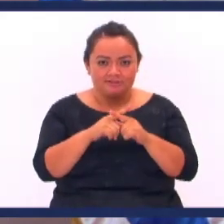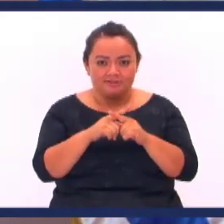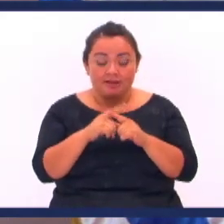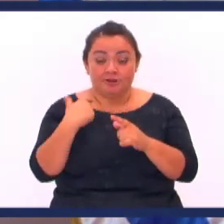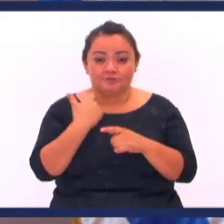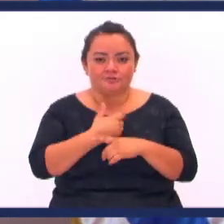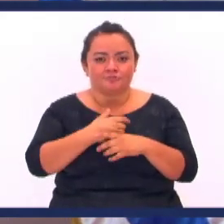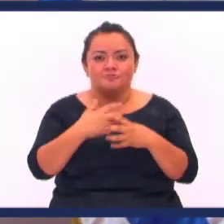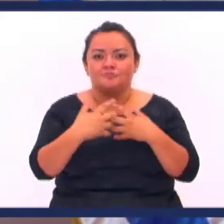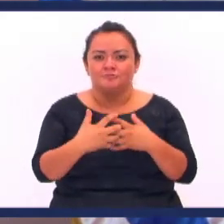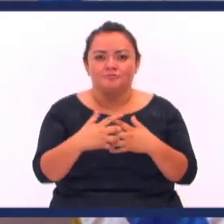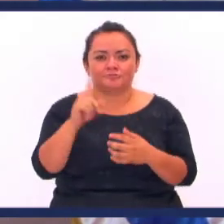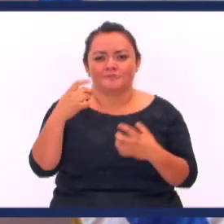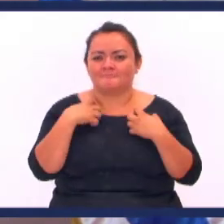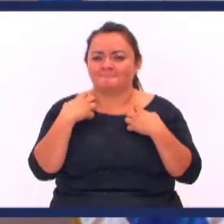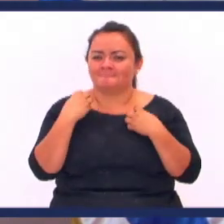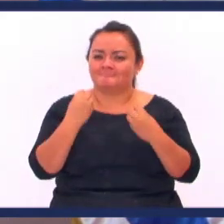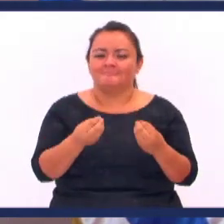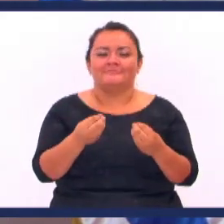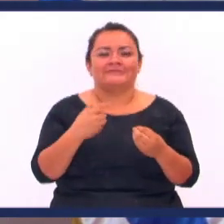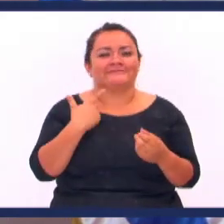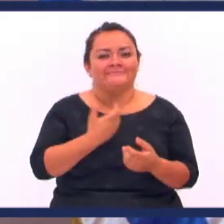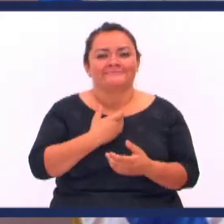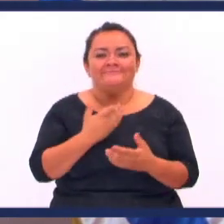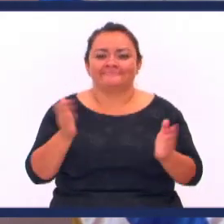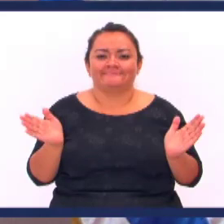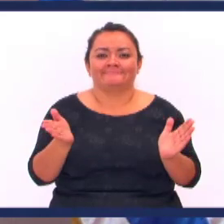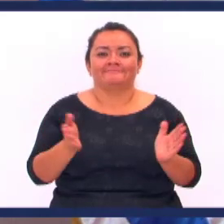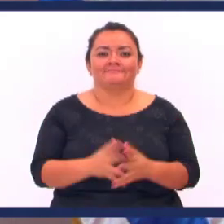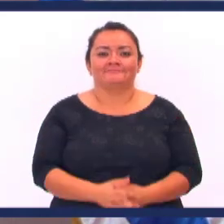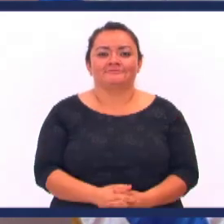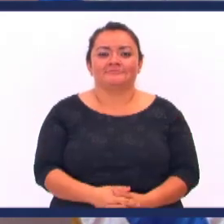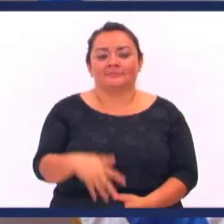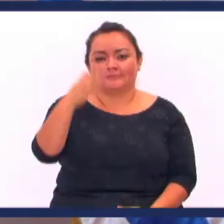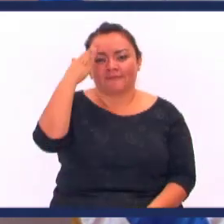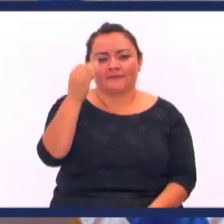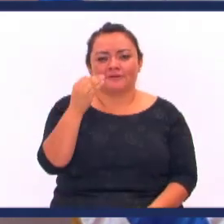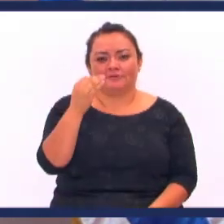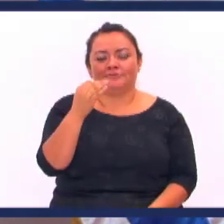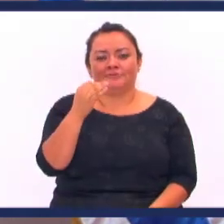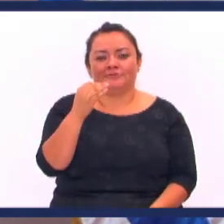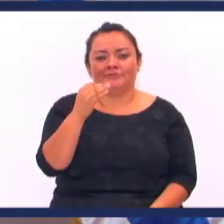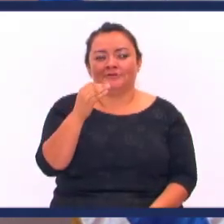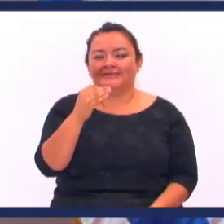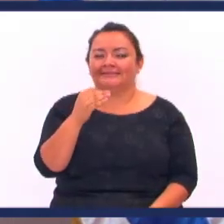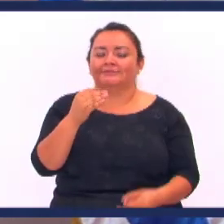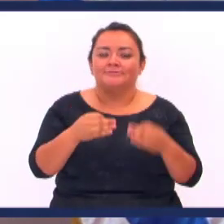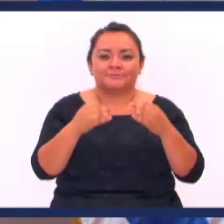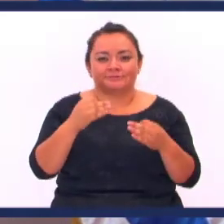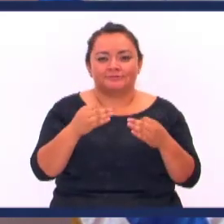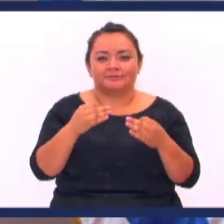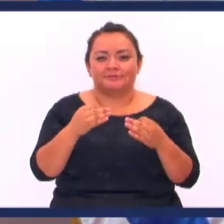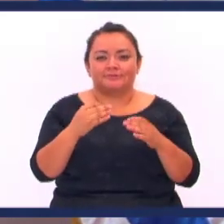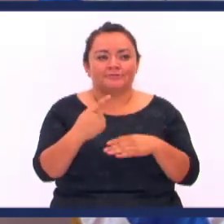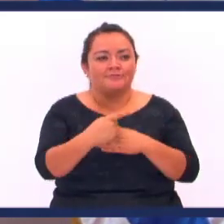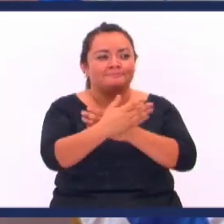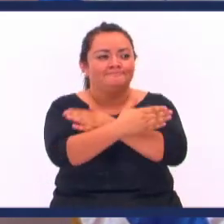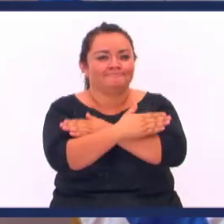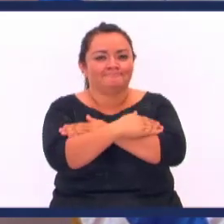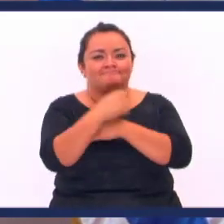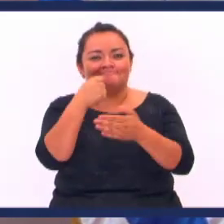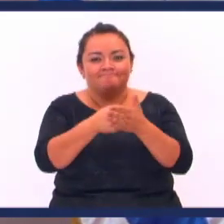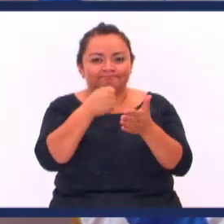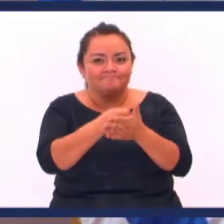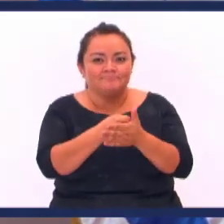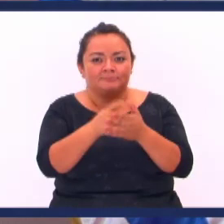Y como organización Si Dios nos da vida Y permite que sigamos funcionando Creo que sería injusto Le dije No reconocer el esfuerzo